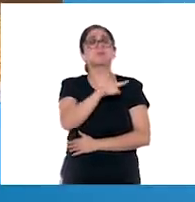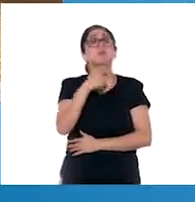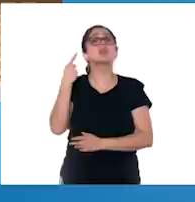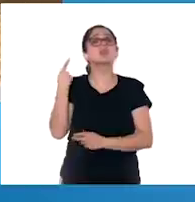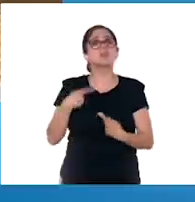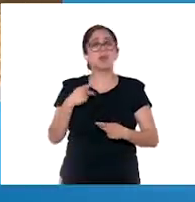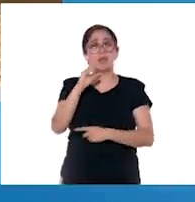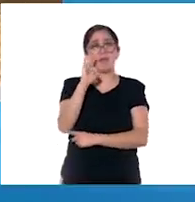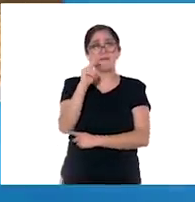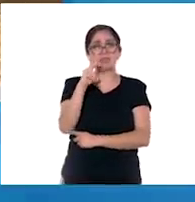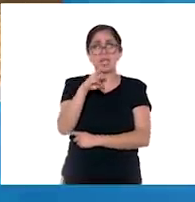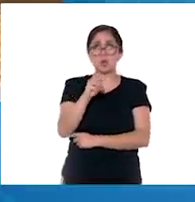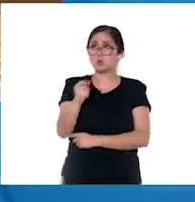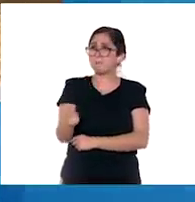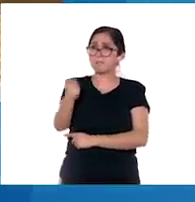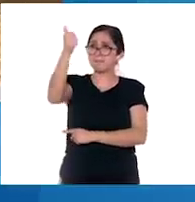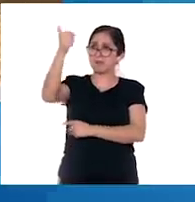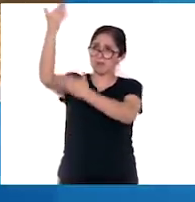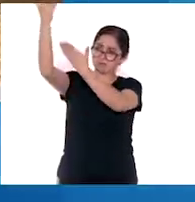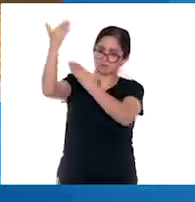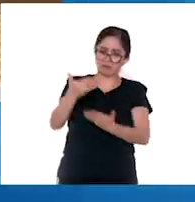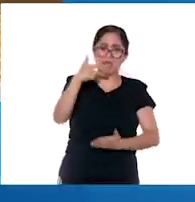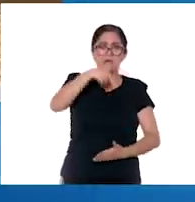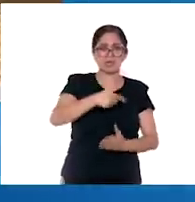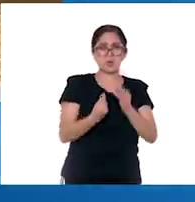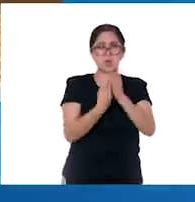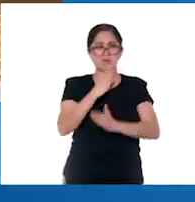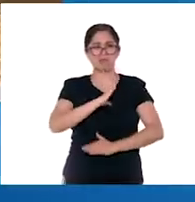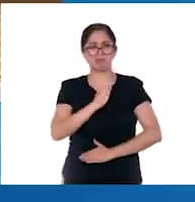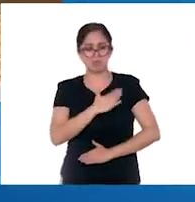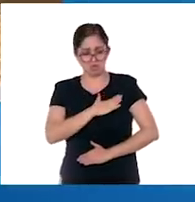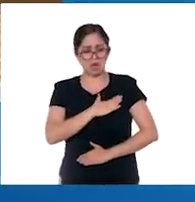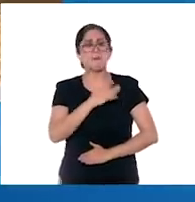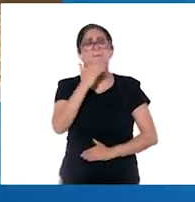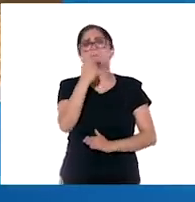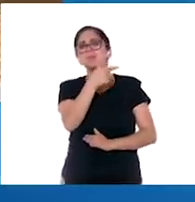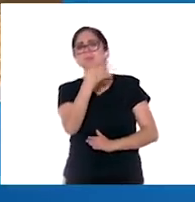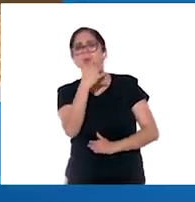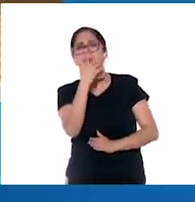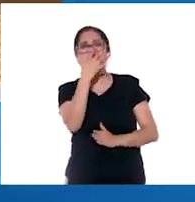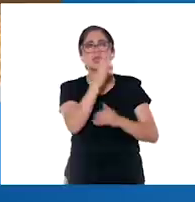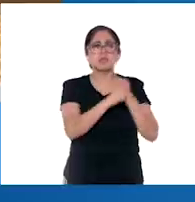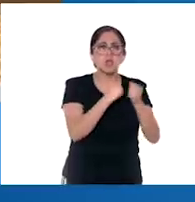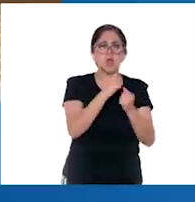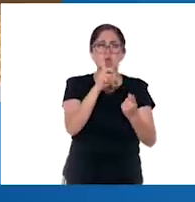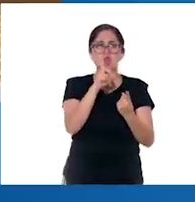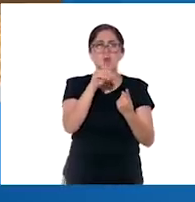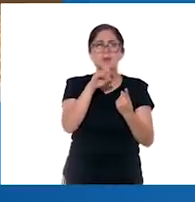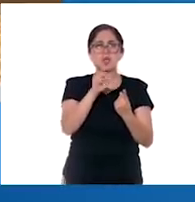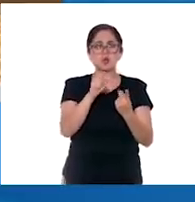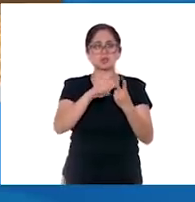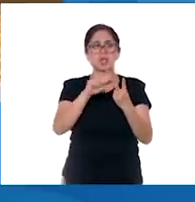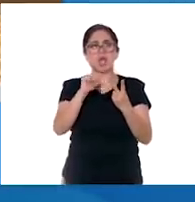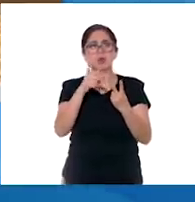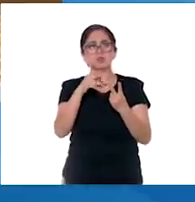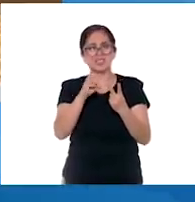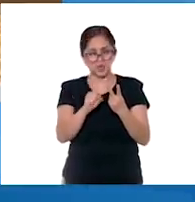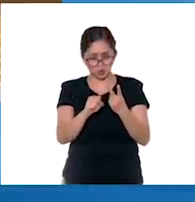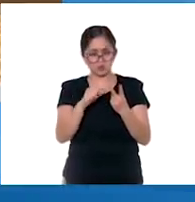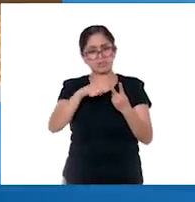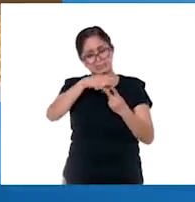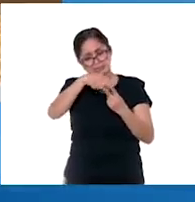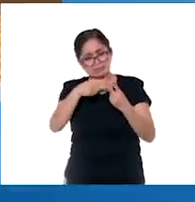los primeros en llegar a la Nueva España. En menos de 10 años, también se instalaron los dominicos, los agustinos y los mercedarios,